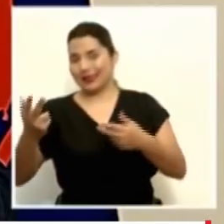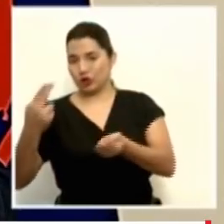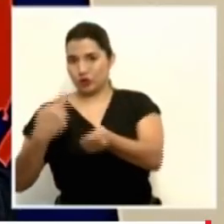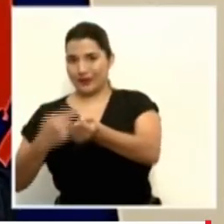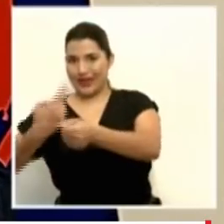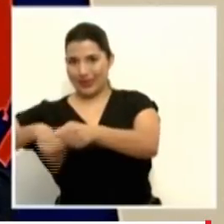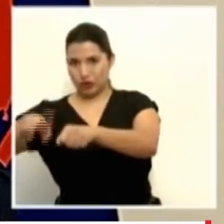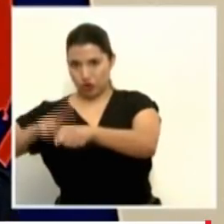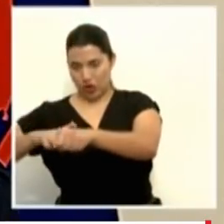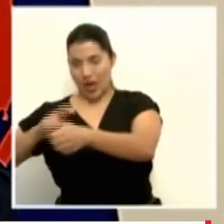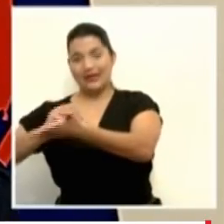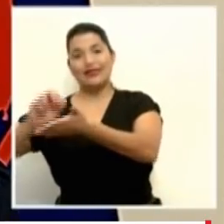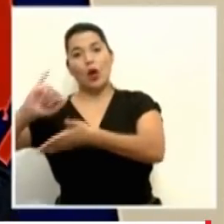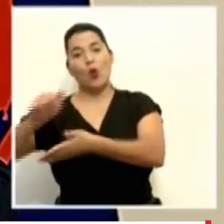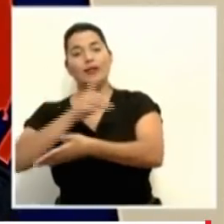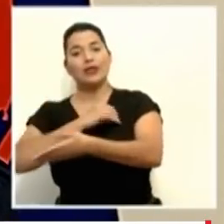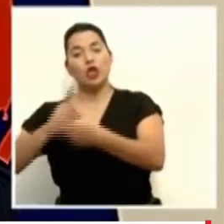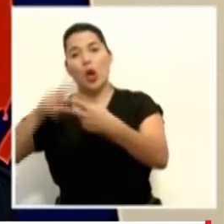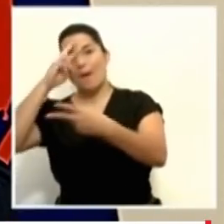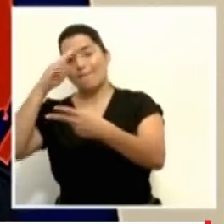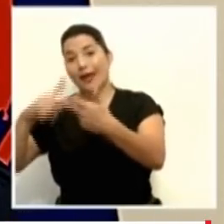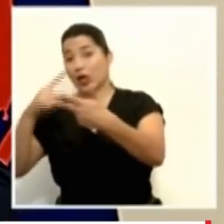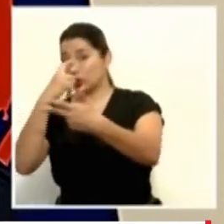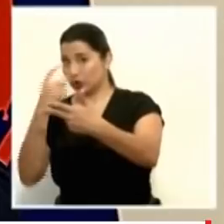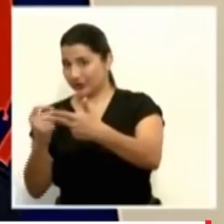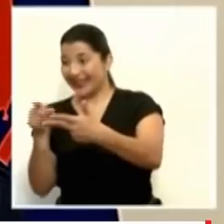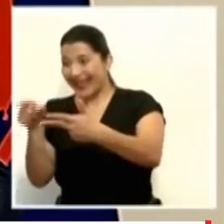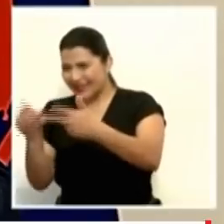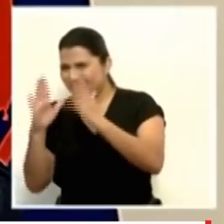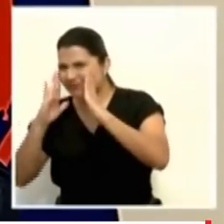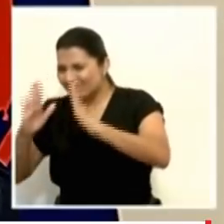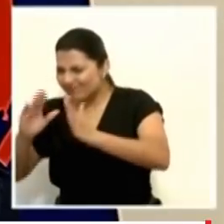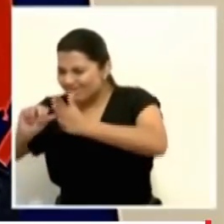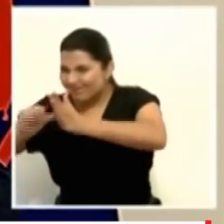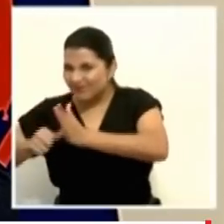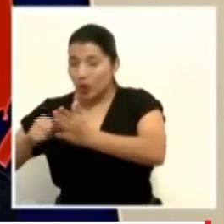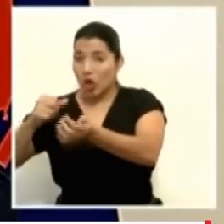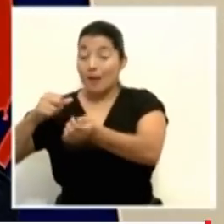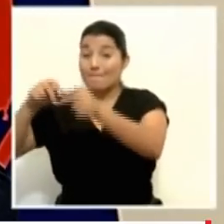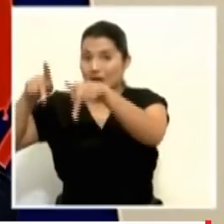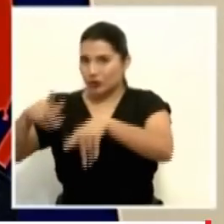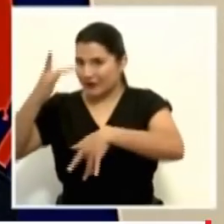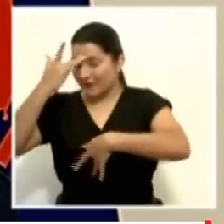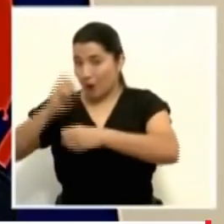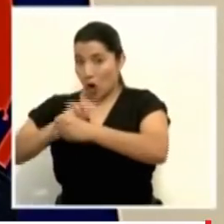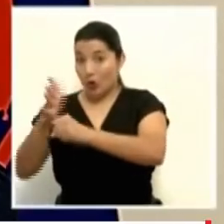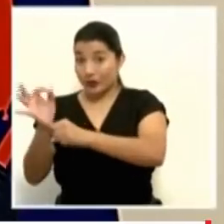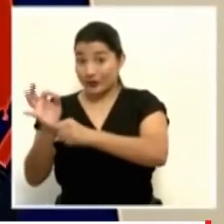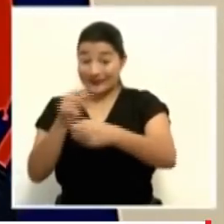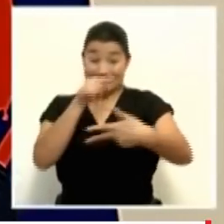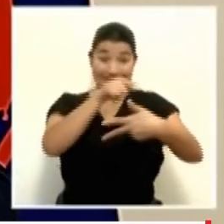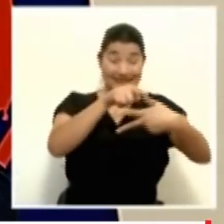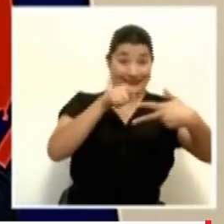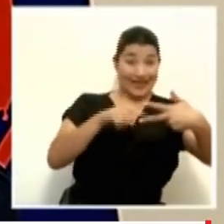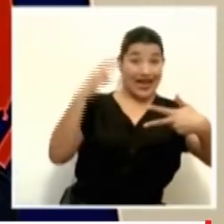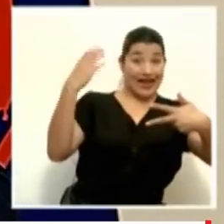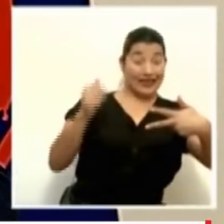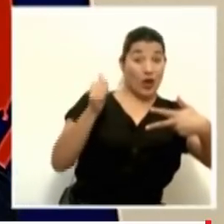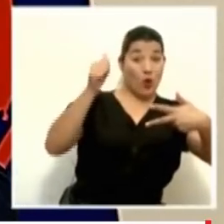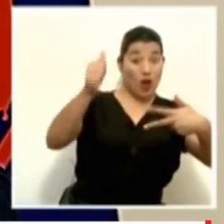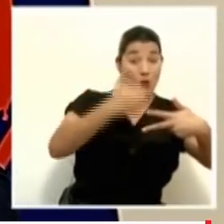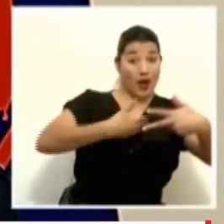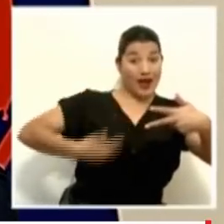paciente, pero la estrategia es que cuando aparezca un paciente lo trasladamos y que vayamos balanceando la carga